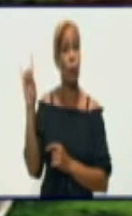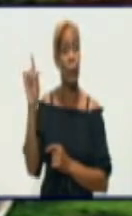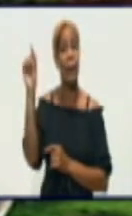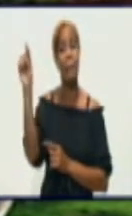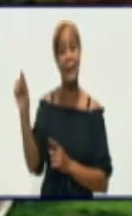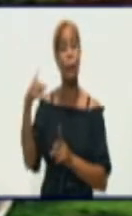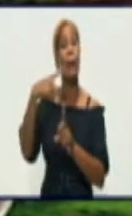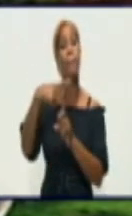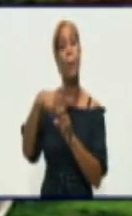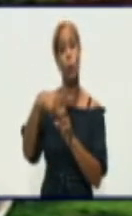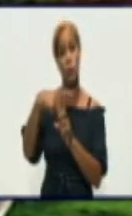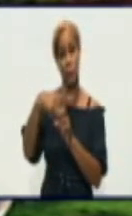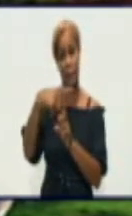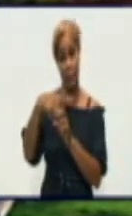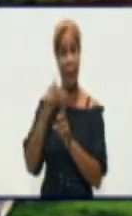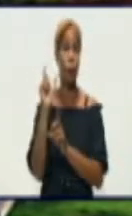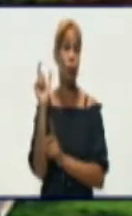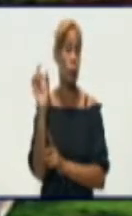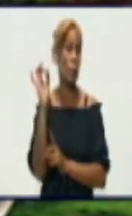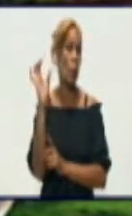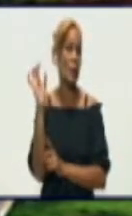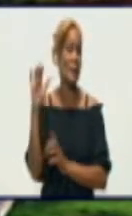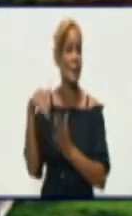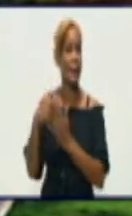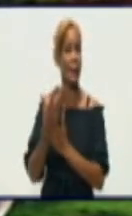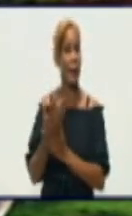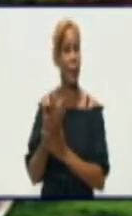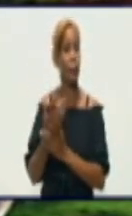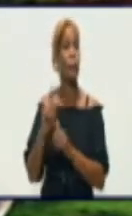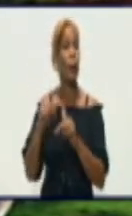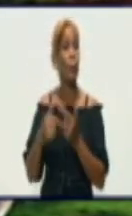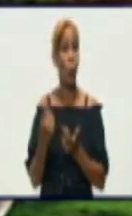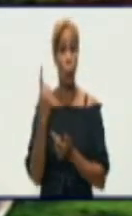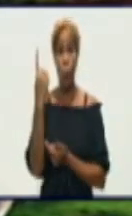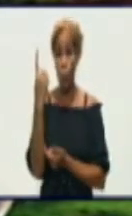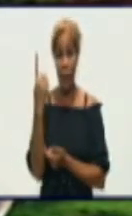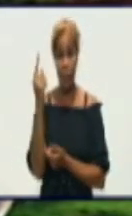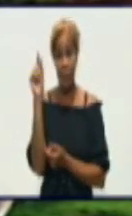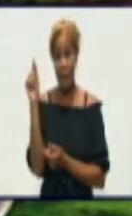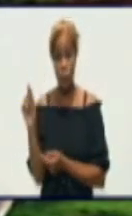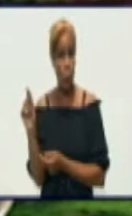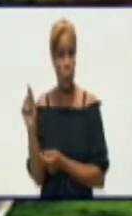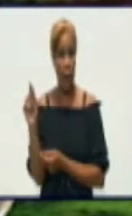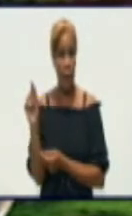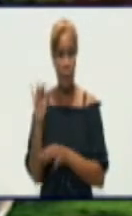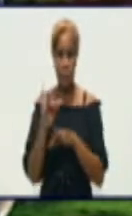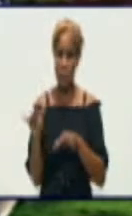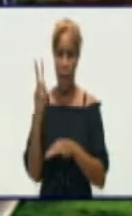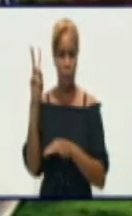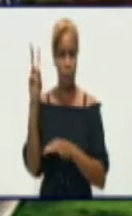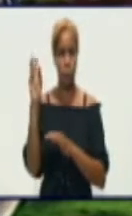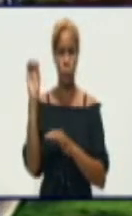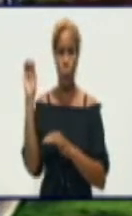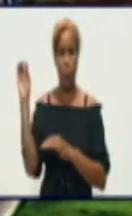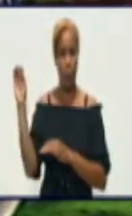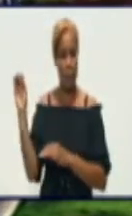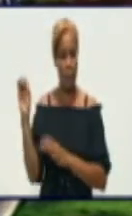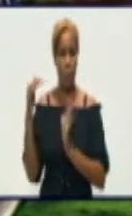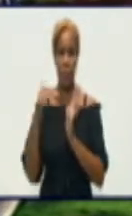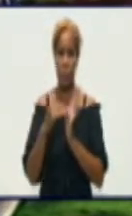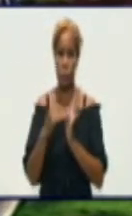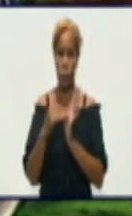positivas a la COVID-19. Por una persona, ¿no? Llega a la cifra redonda de 1.400 positivos.